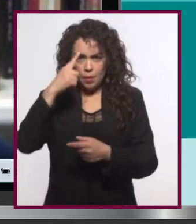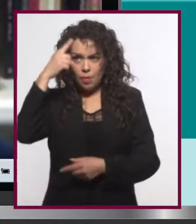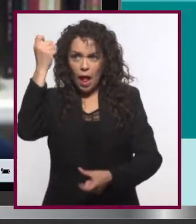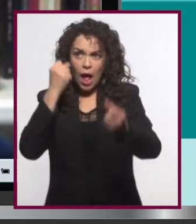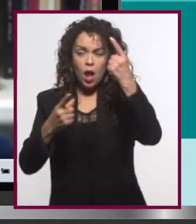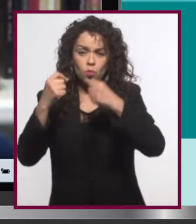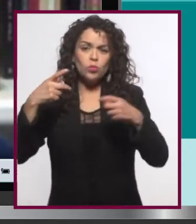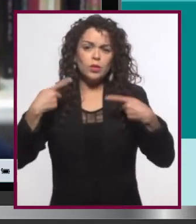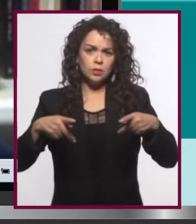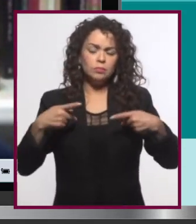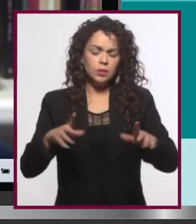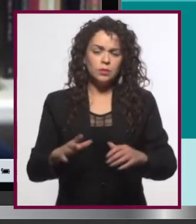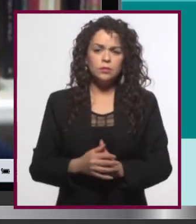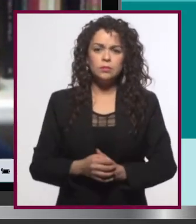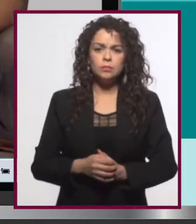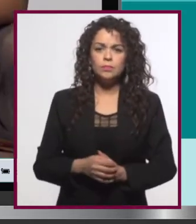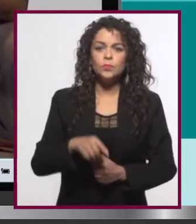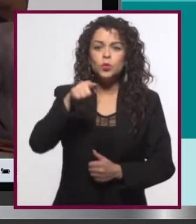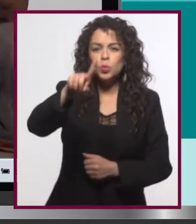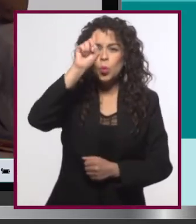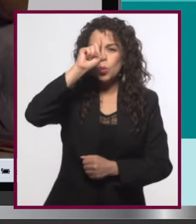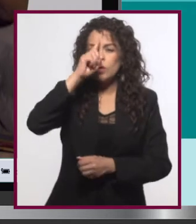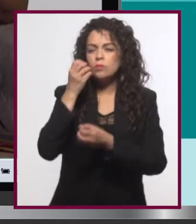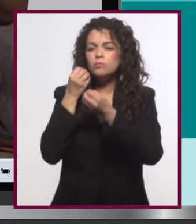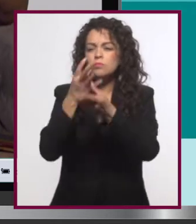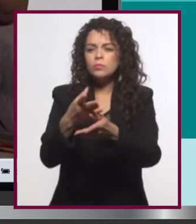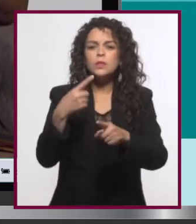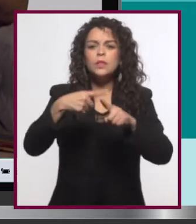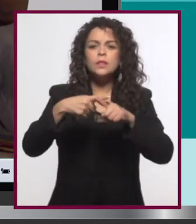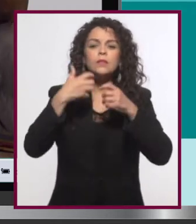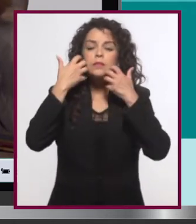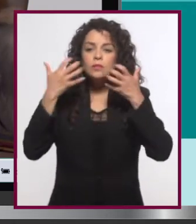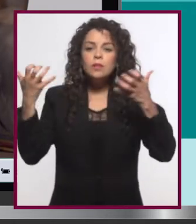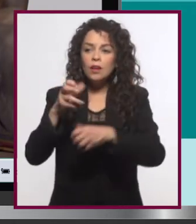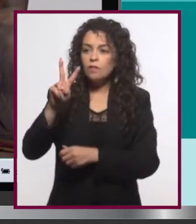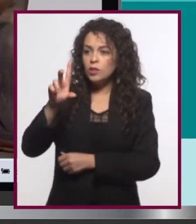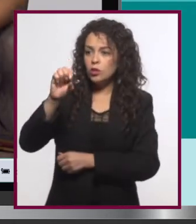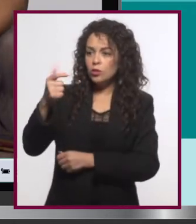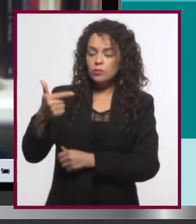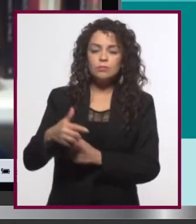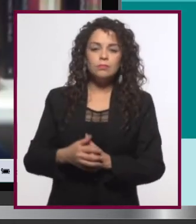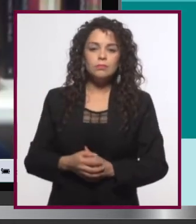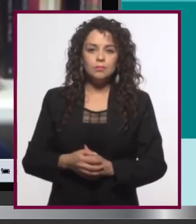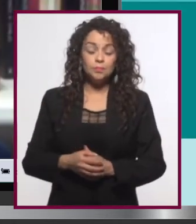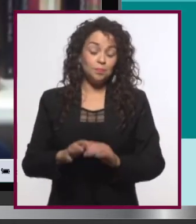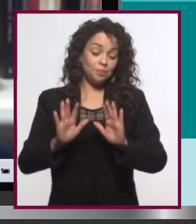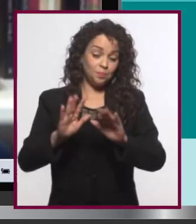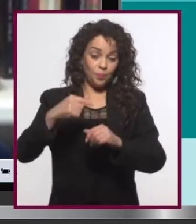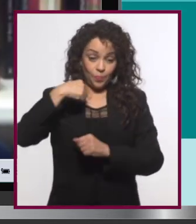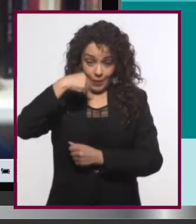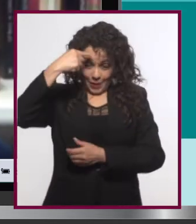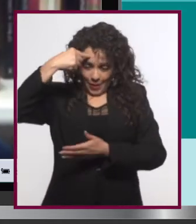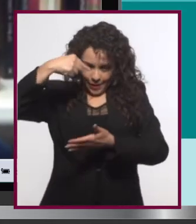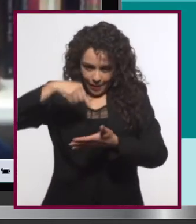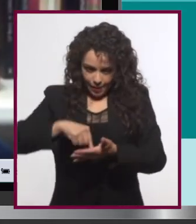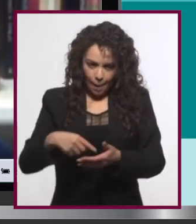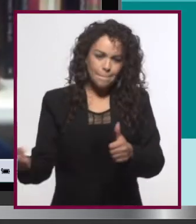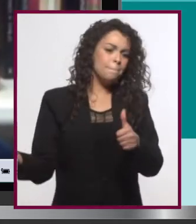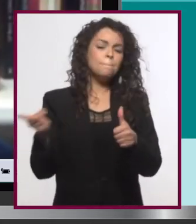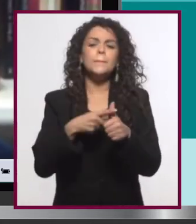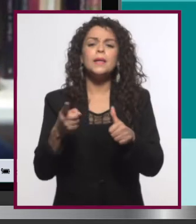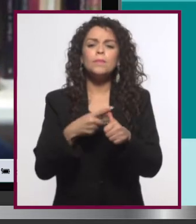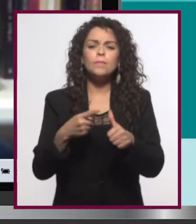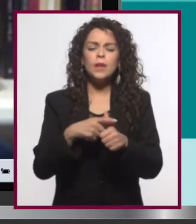algunas personas, por lo menos. ¿Qué consejo le darías a quien quiere crear un blog? Yo creo que lo primero